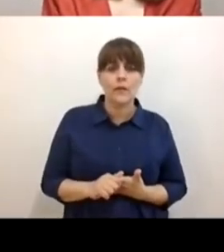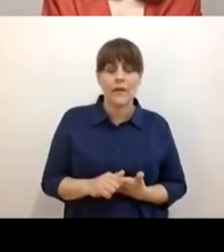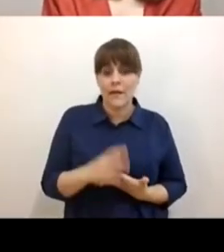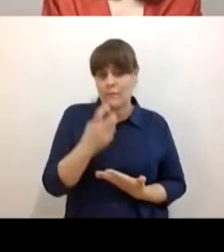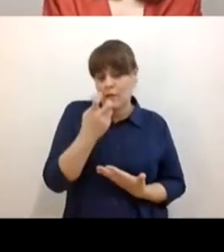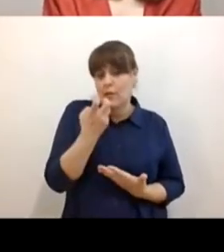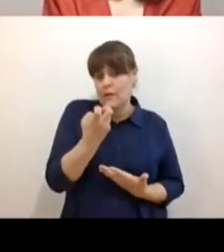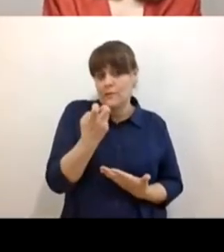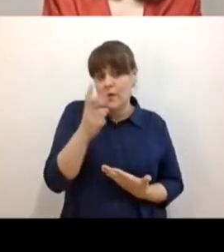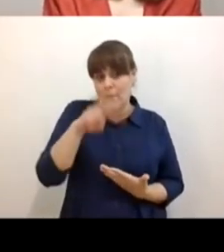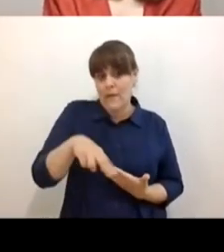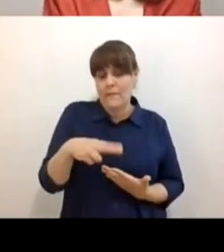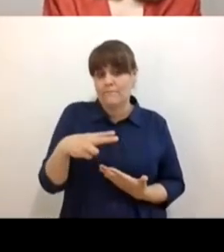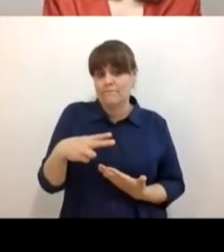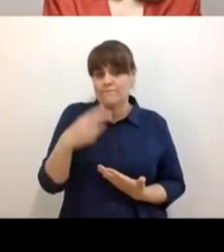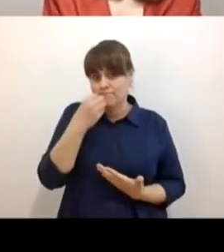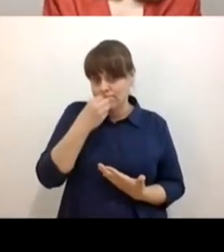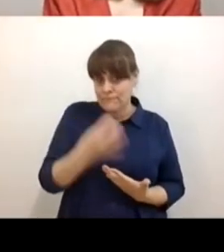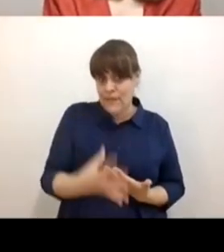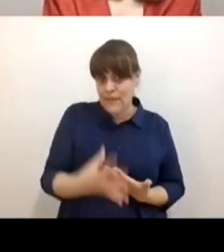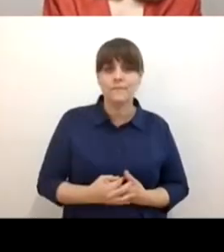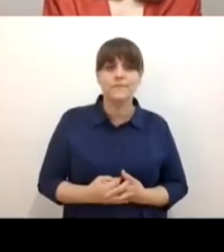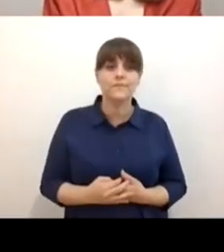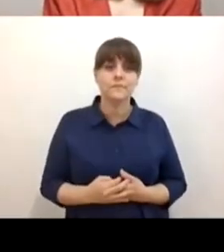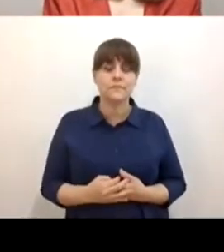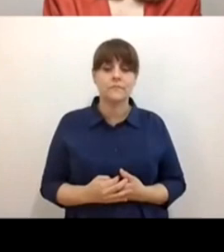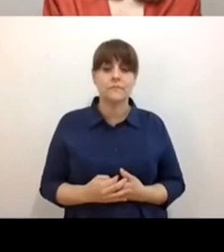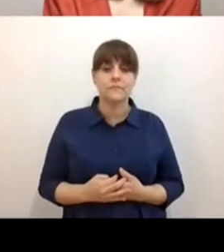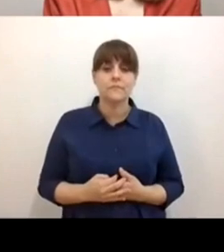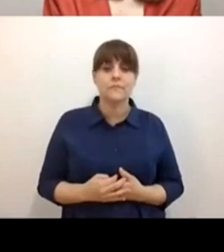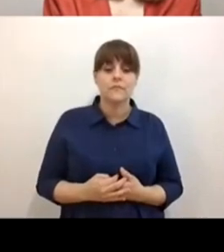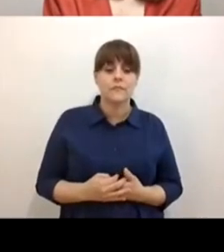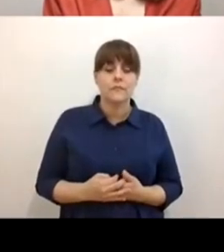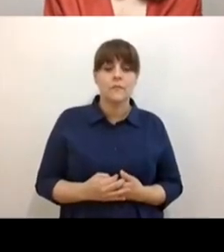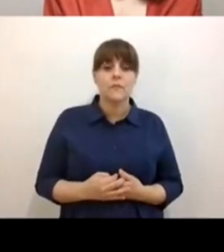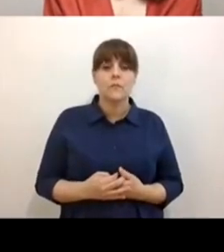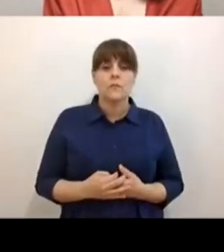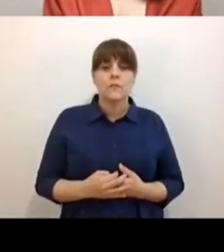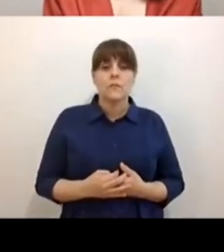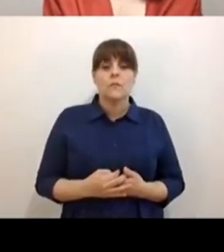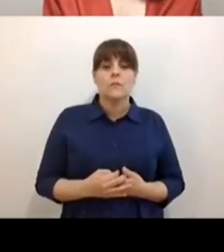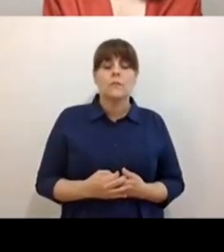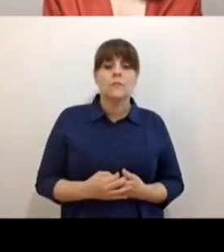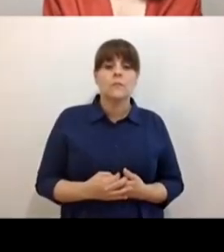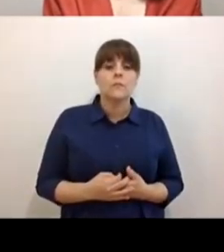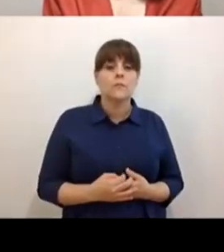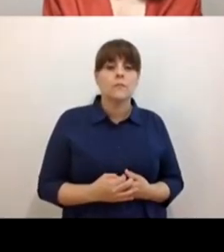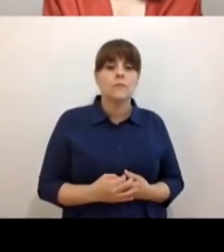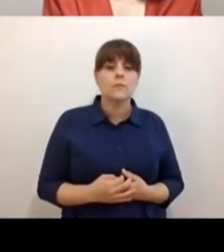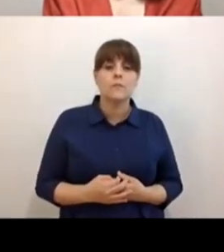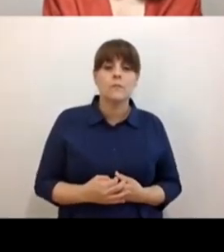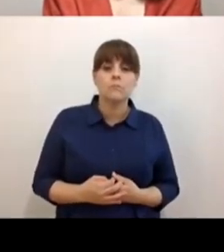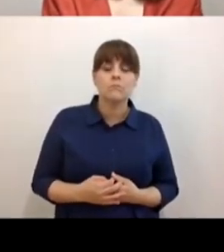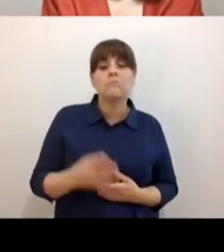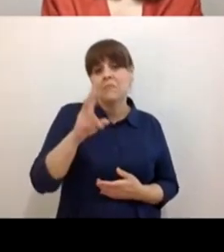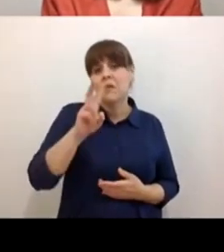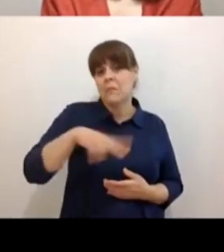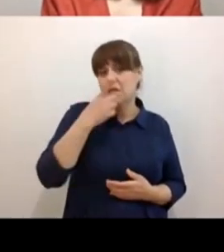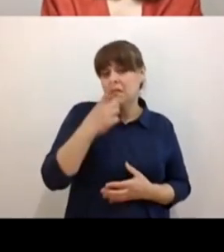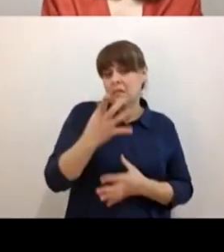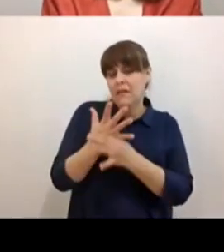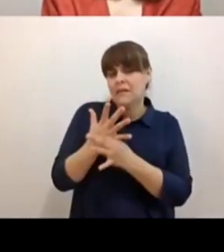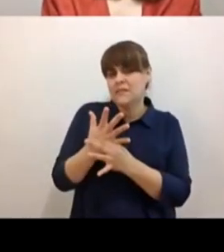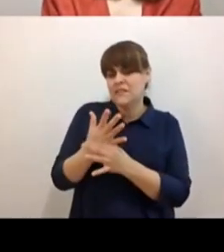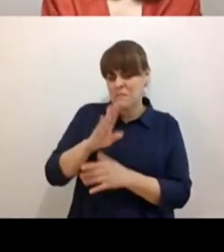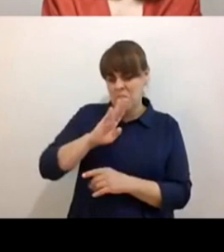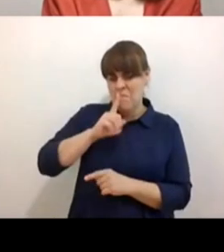maravilloso. Y también nos adviertes del daño que puede generar la mentira en realidad, ¿no? Me quedo con una